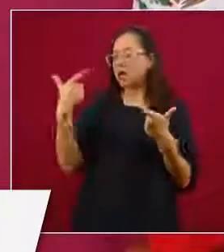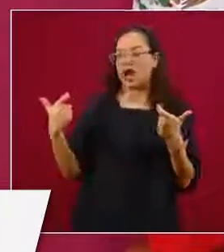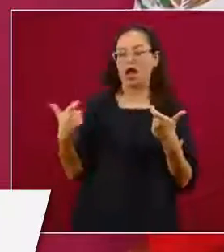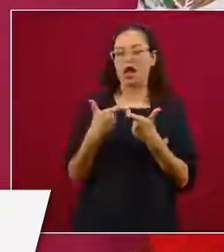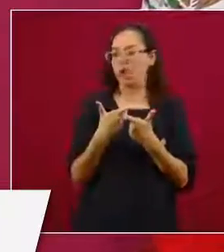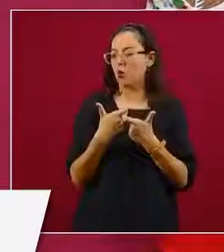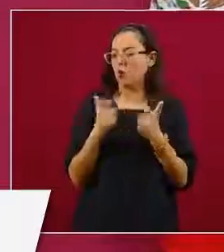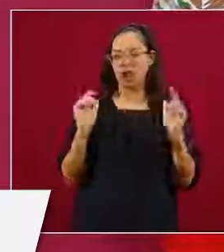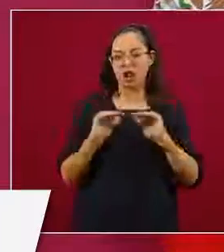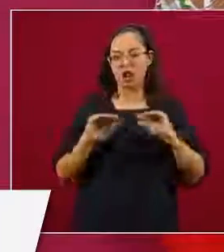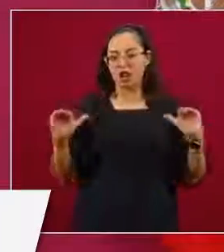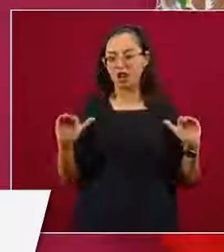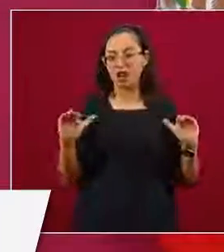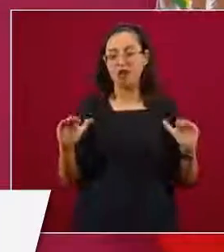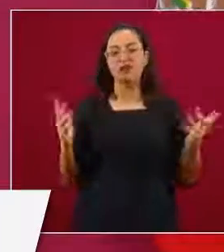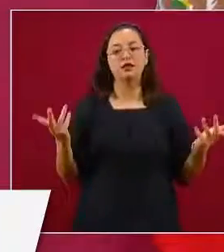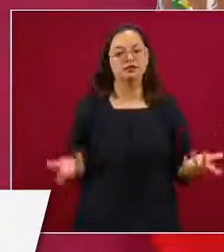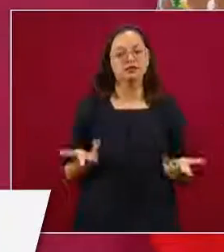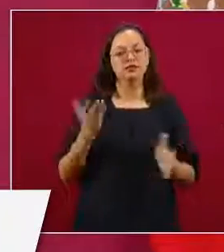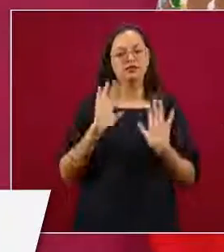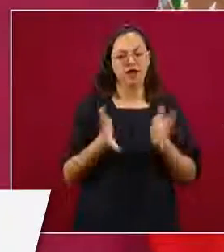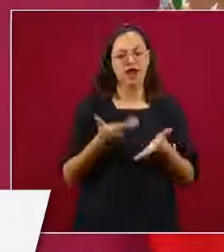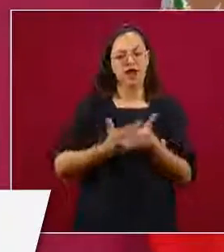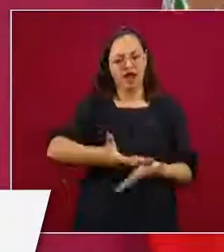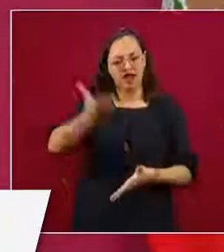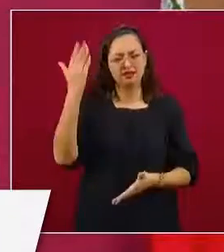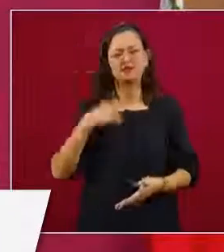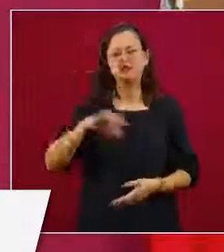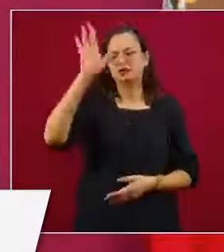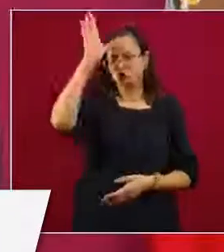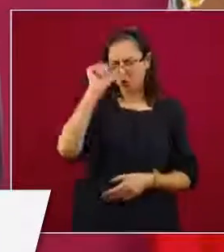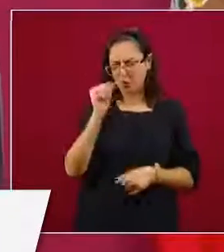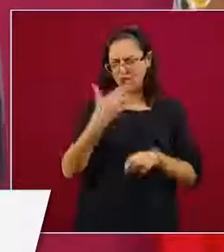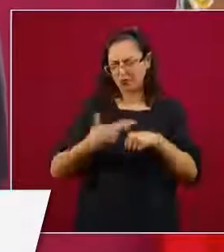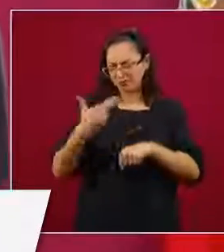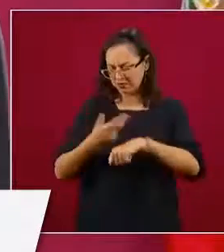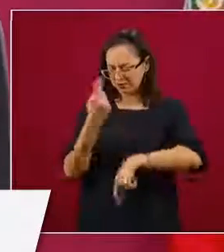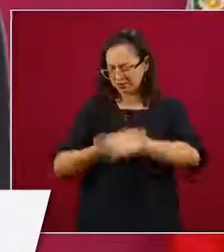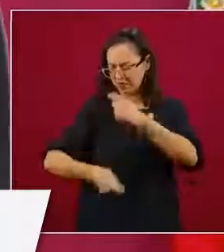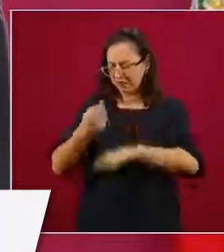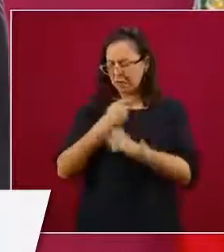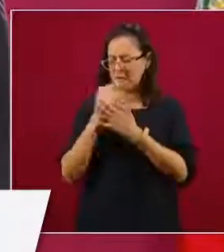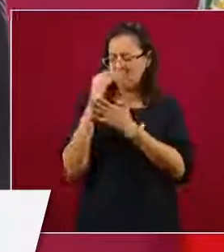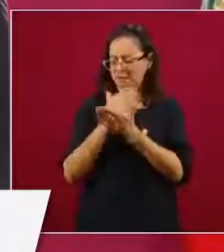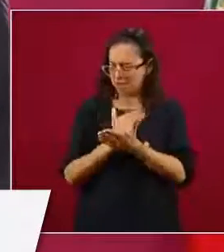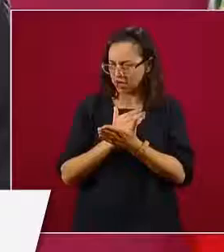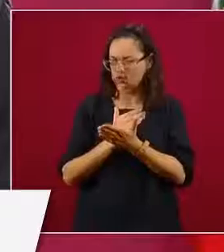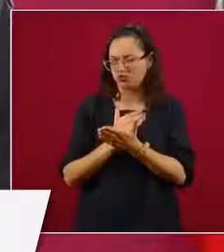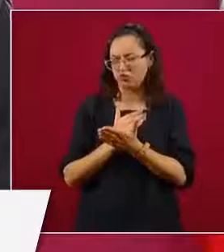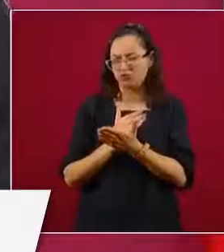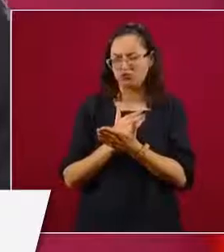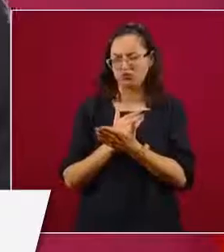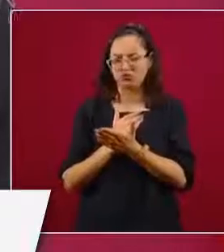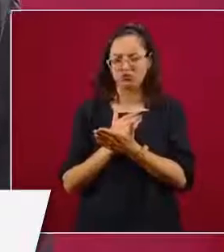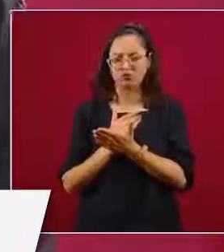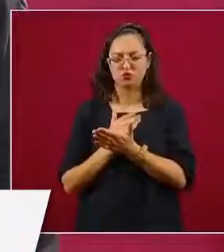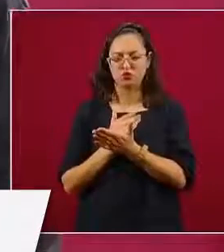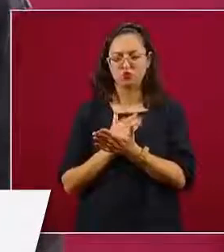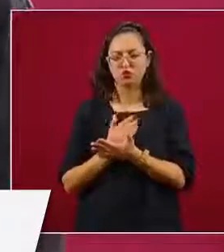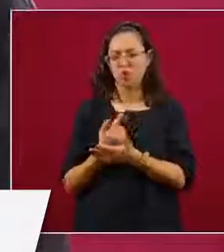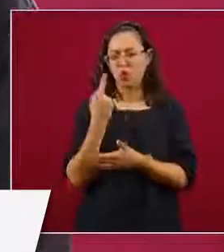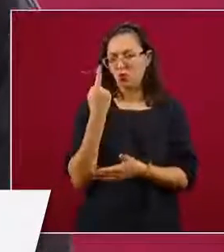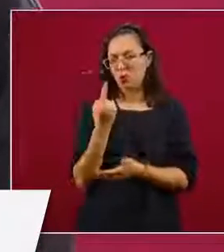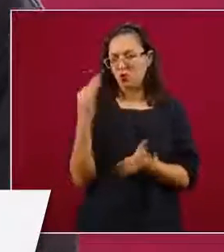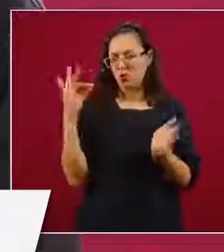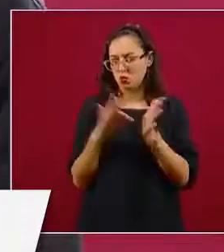logrado un acuerdo de disminución del cobro de comisiones, ya está a menos de un